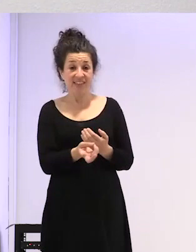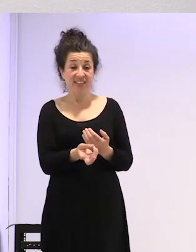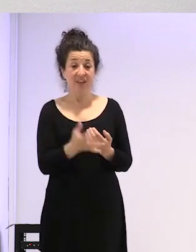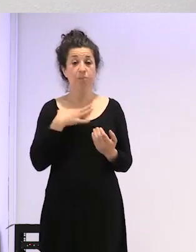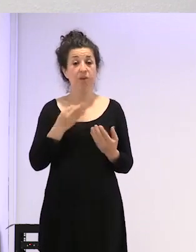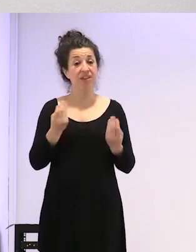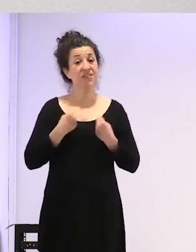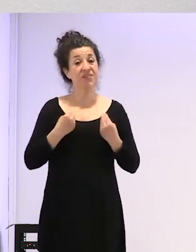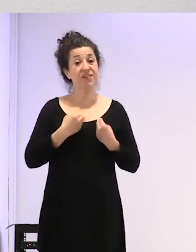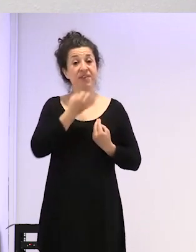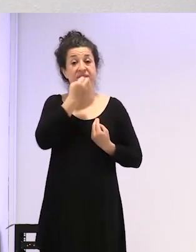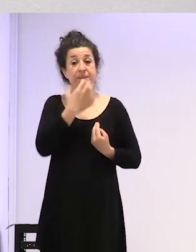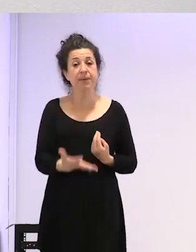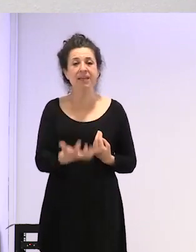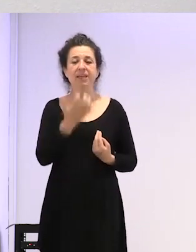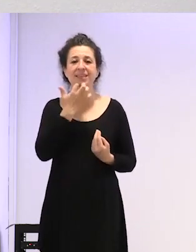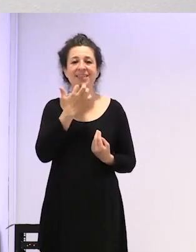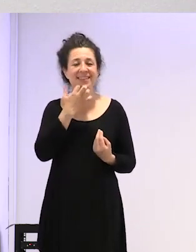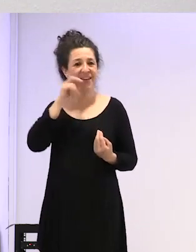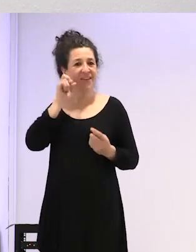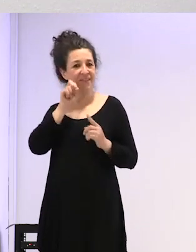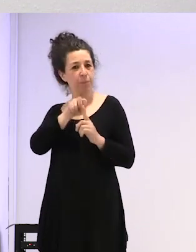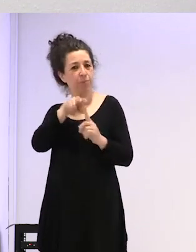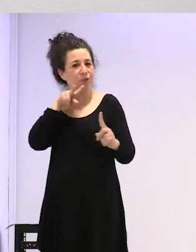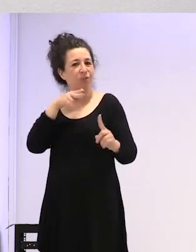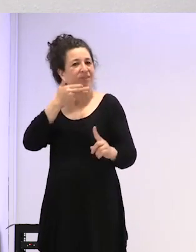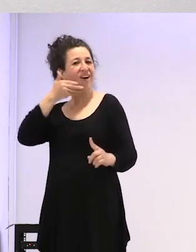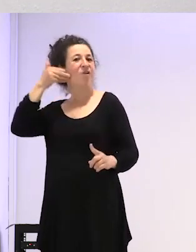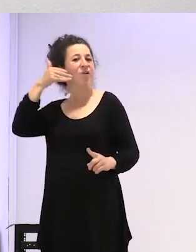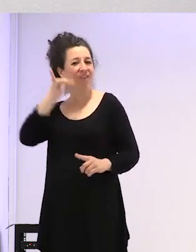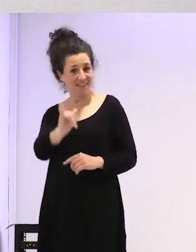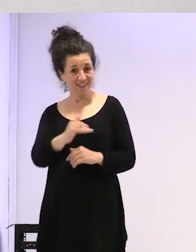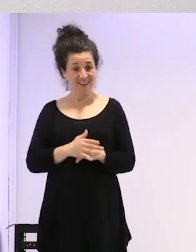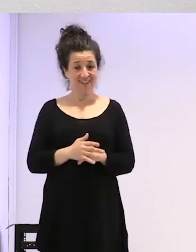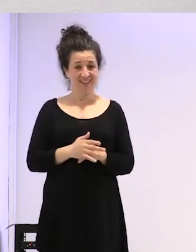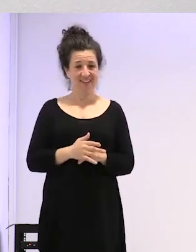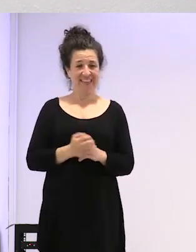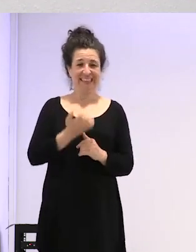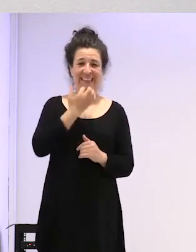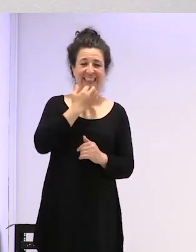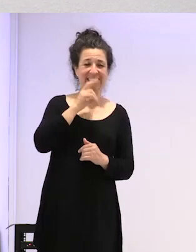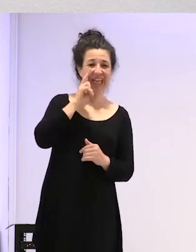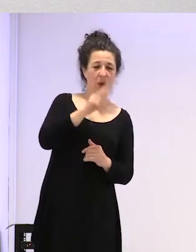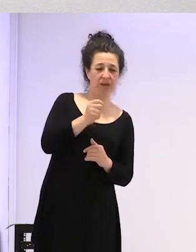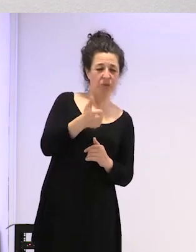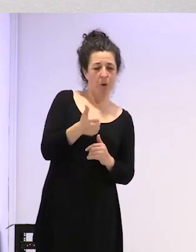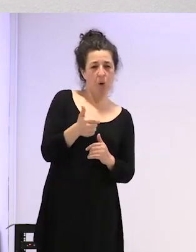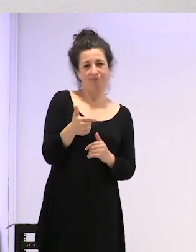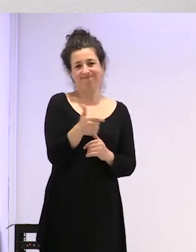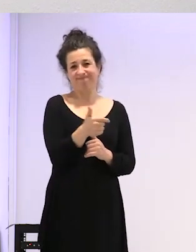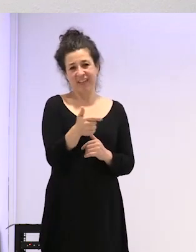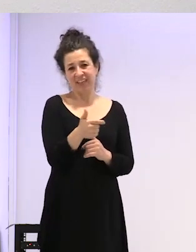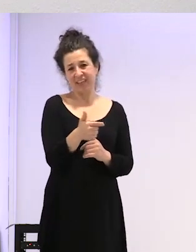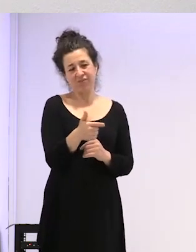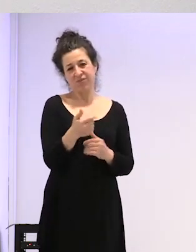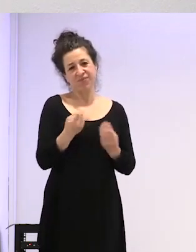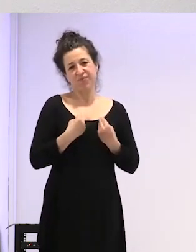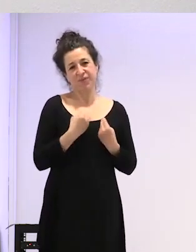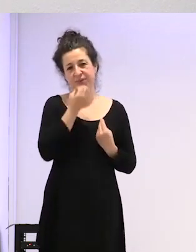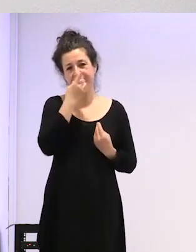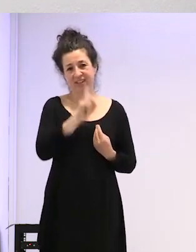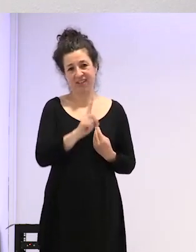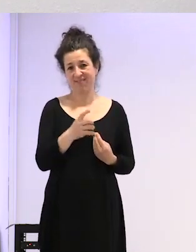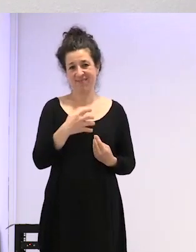si la ves desde el orgullo no si la ves desde un poco lo negativo pero